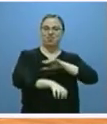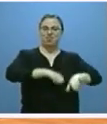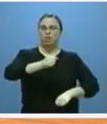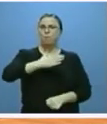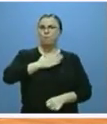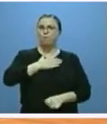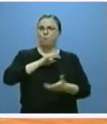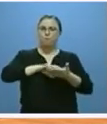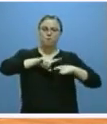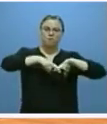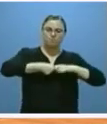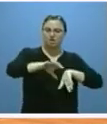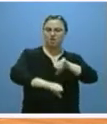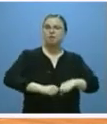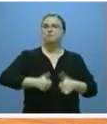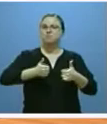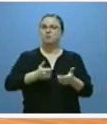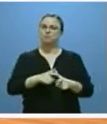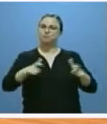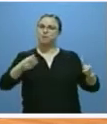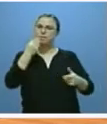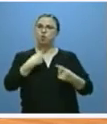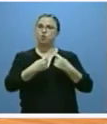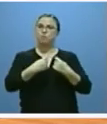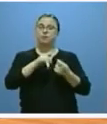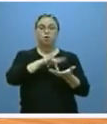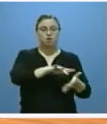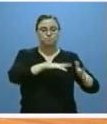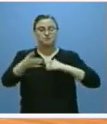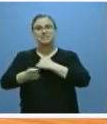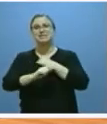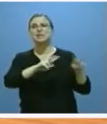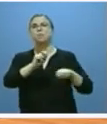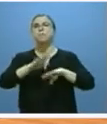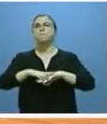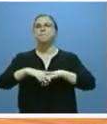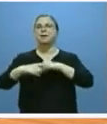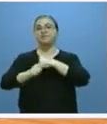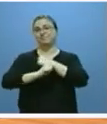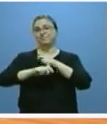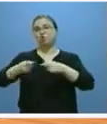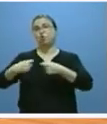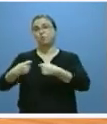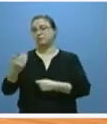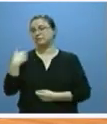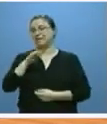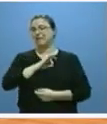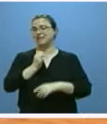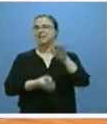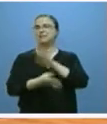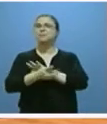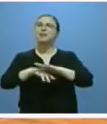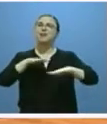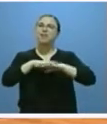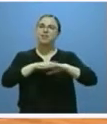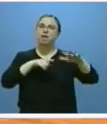de las familias y de los hogares. Estamos ejecutando la nueva estrategia para el comercio. En enero constituimos la red de agentes de comercio